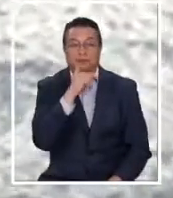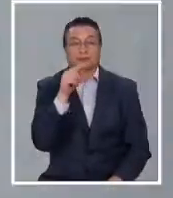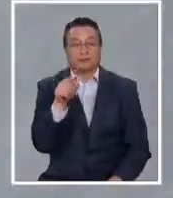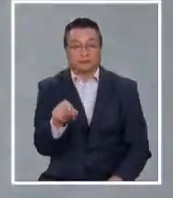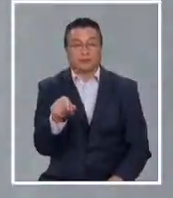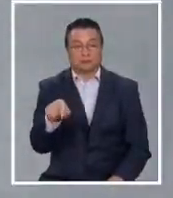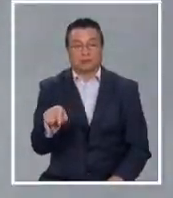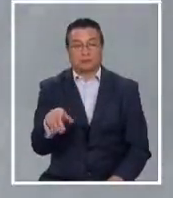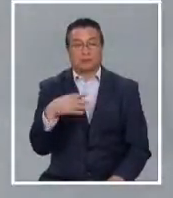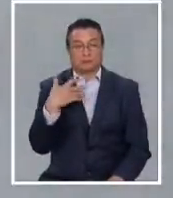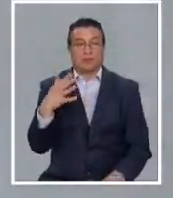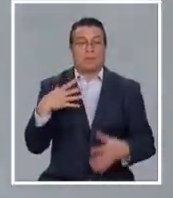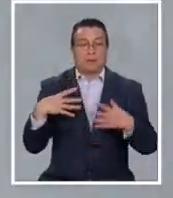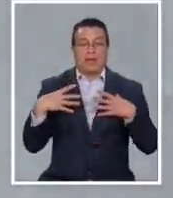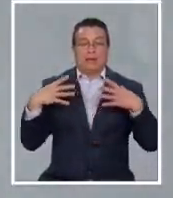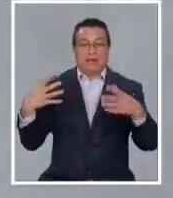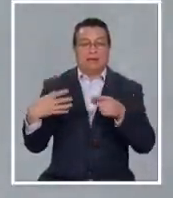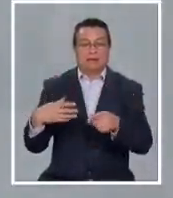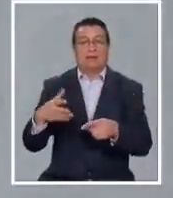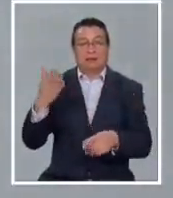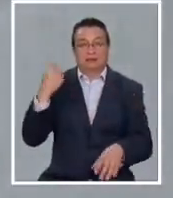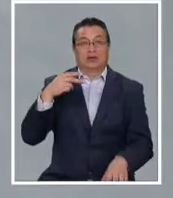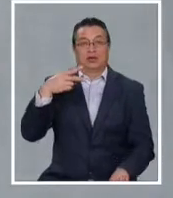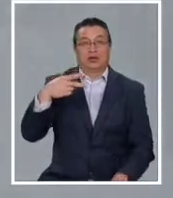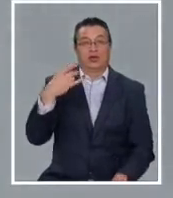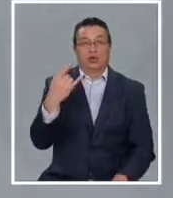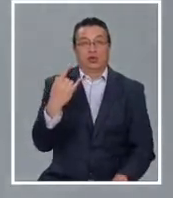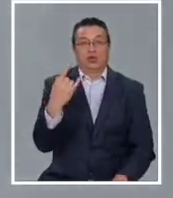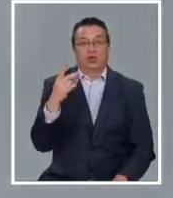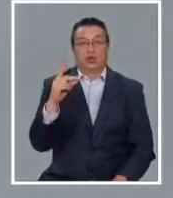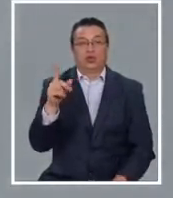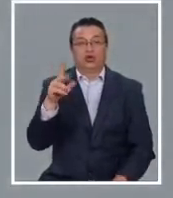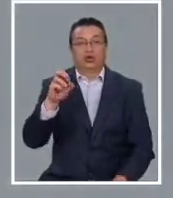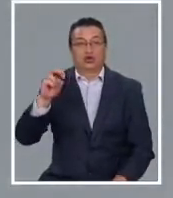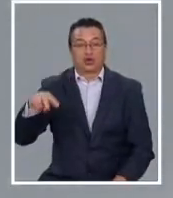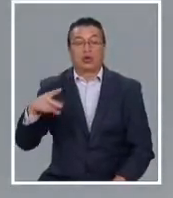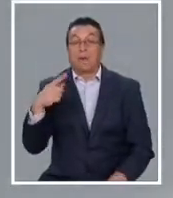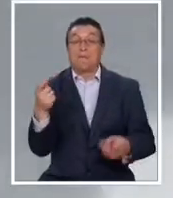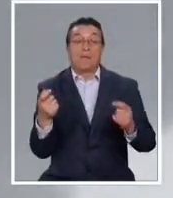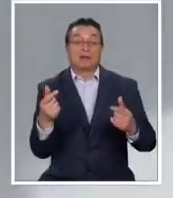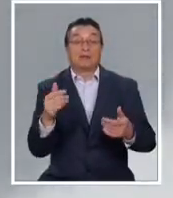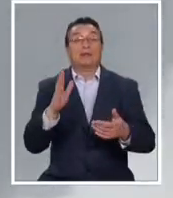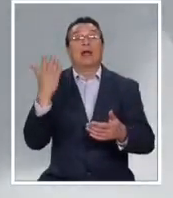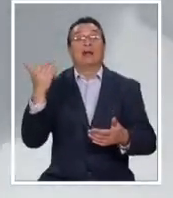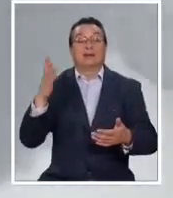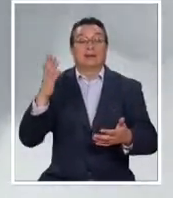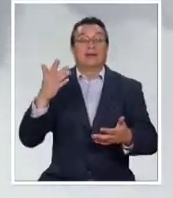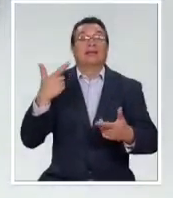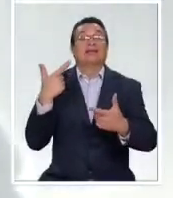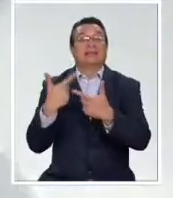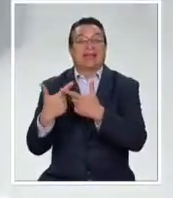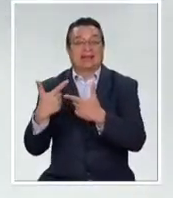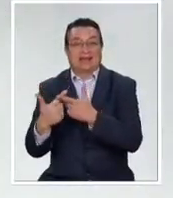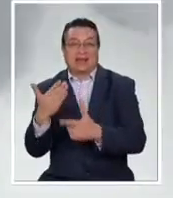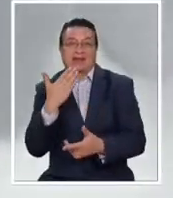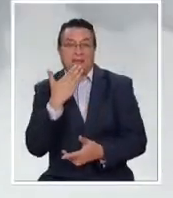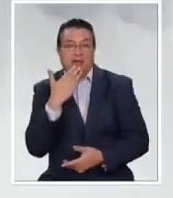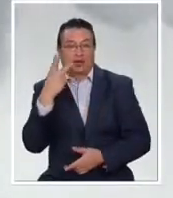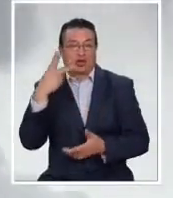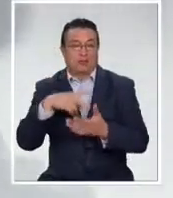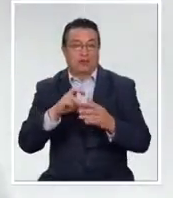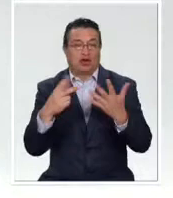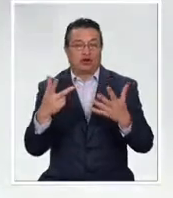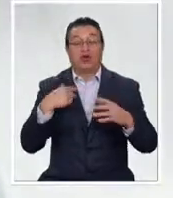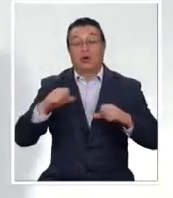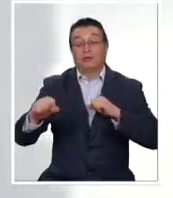Mate Grande, en esa época fue el Hudson, ciertamente. Cosas parecidas pasaron con el Chaitén en el 2008 o incluso por la